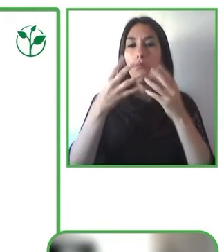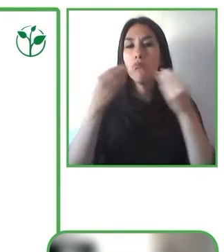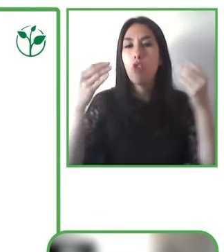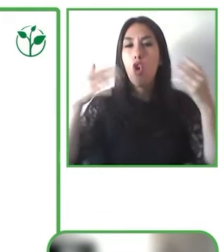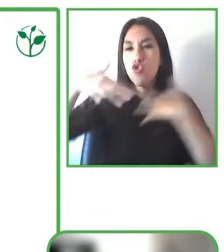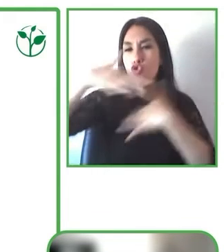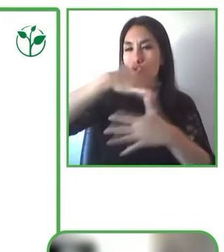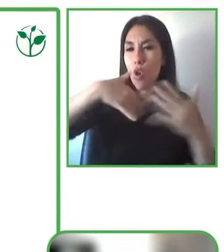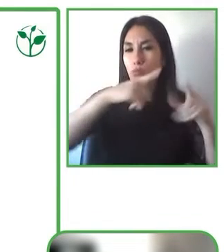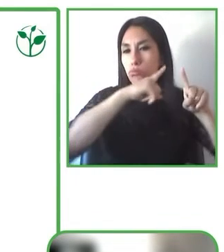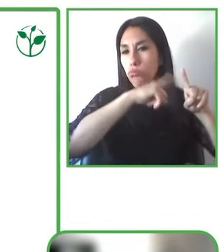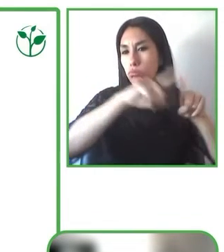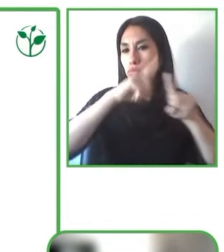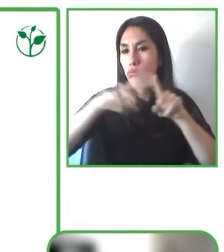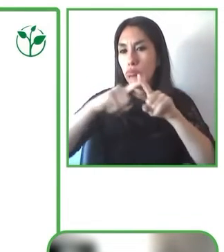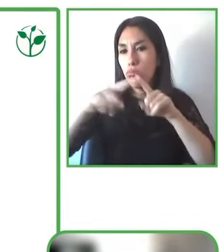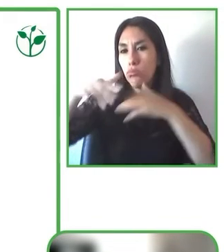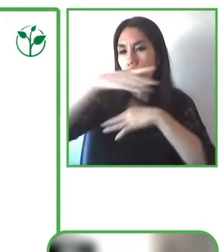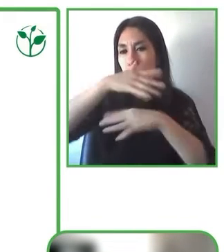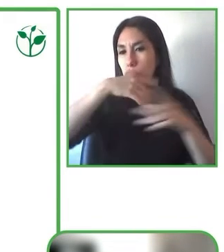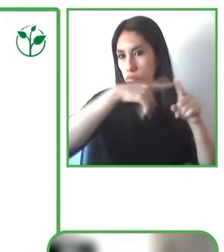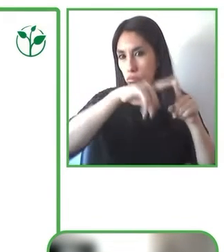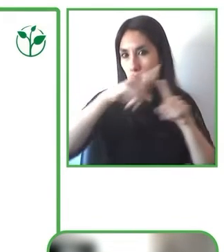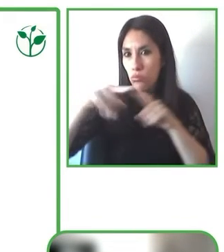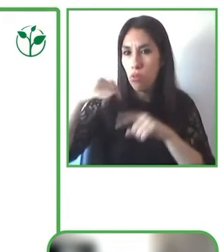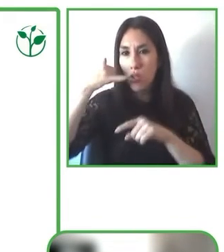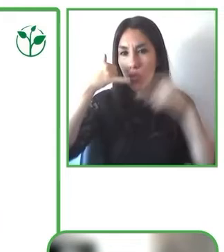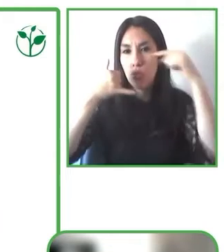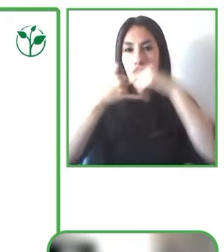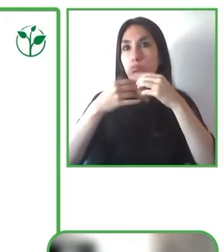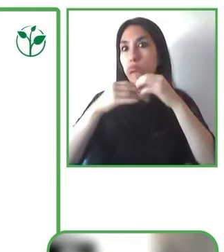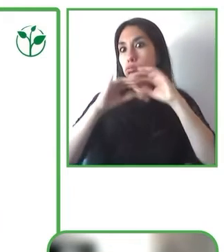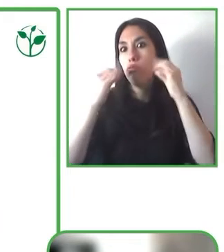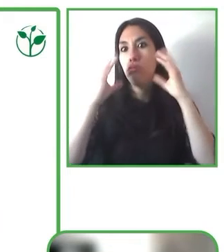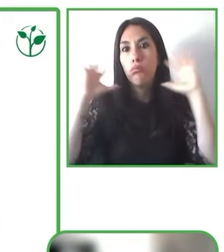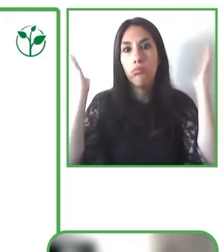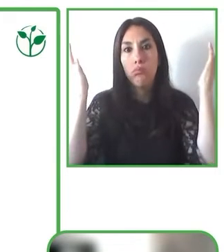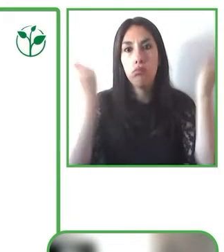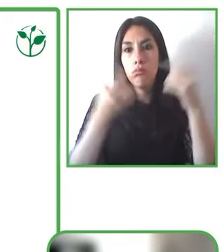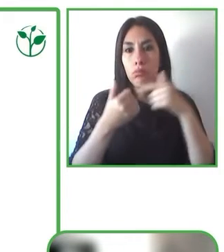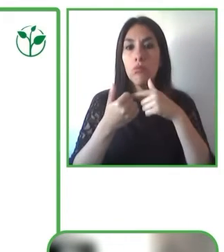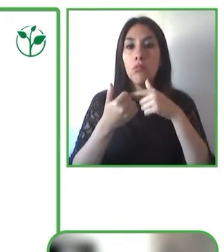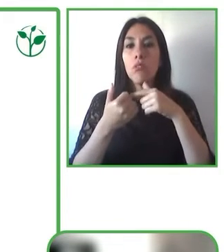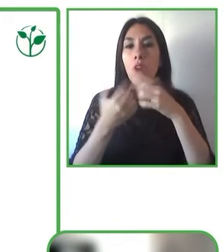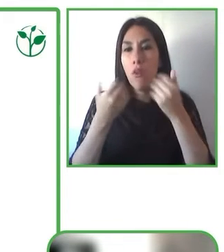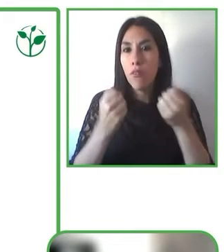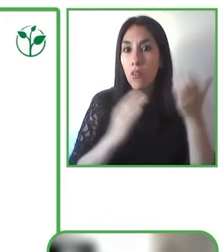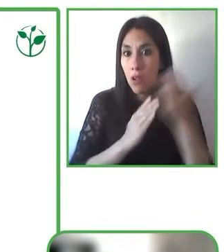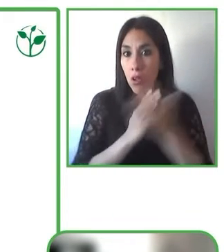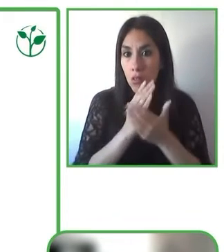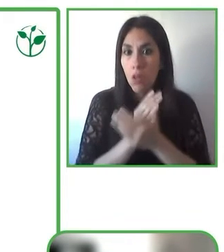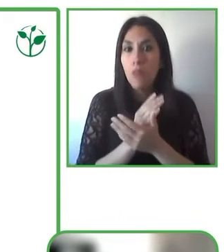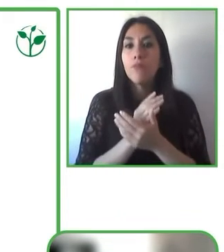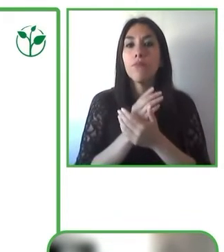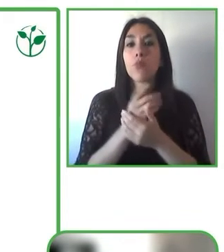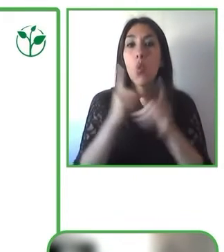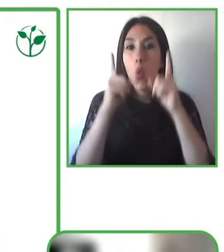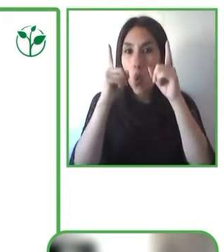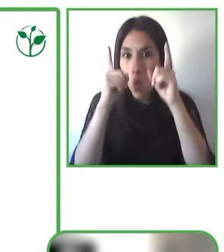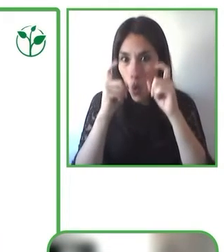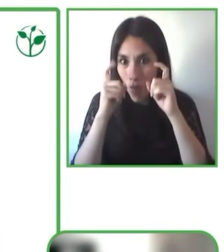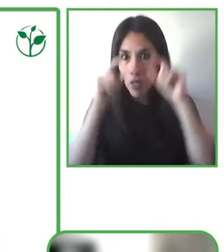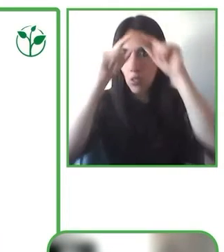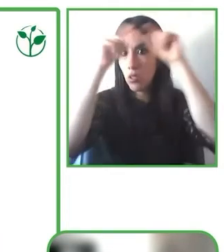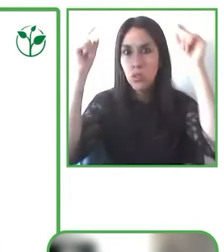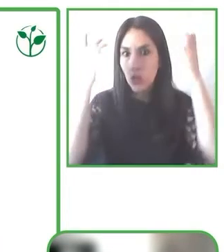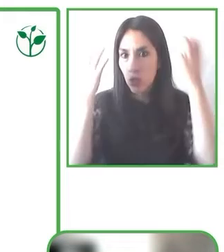Primero, hay que entrar en nuestro sitio web www.garry.info, donde